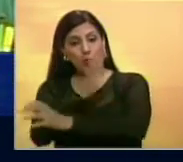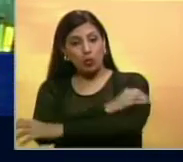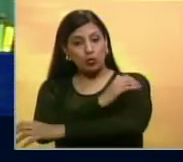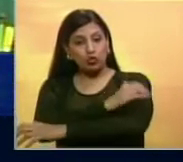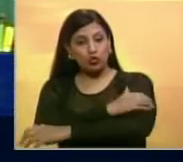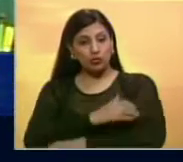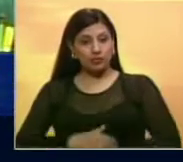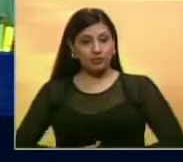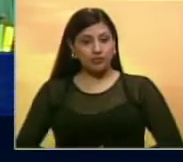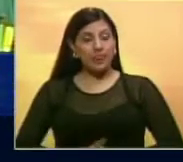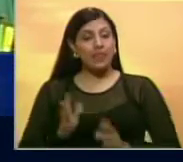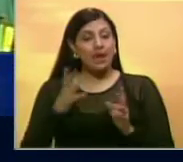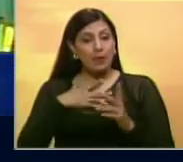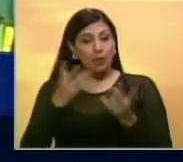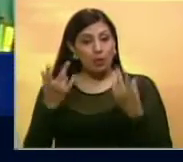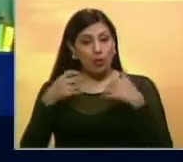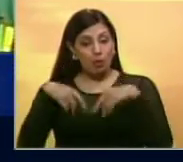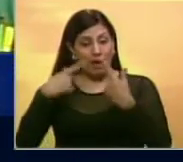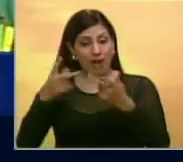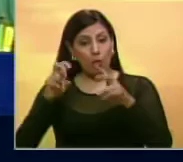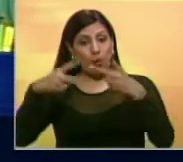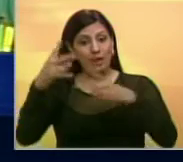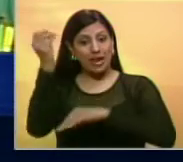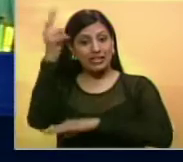Bienvenidos a instalación de la Asamblea Nacional.